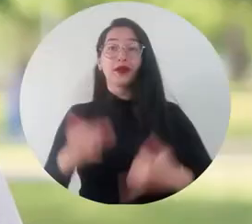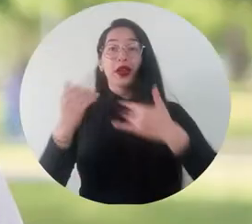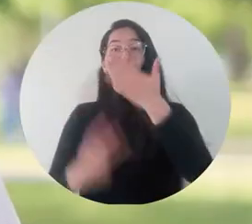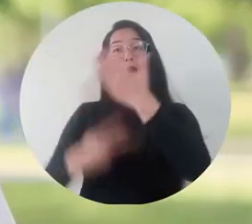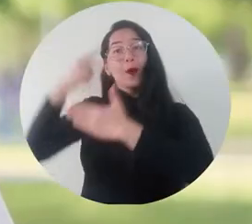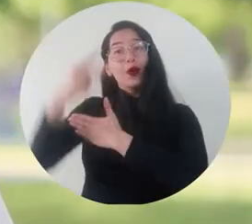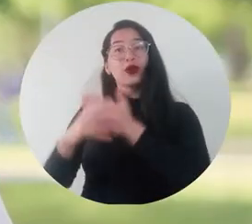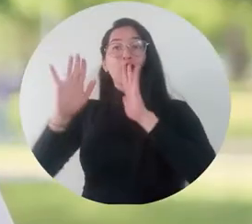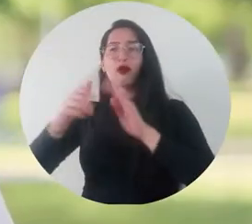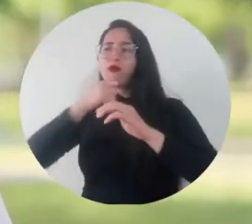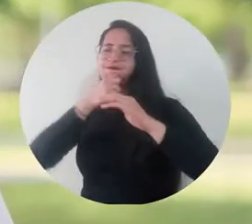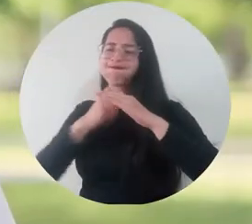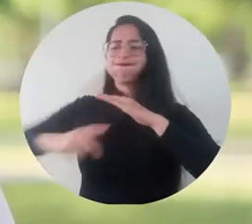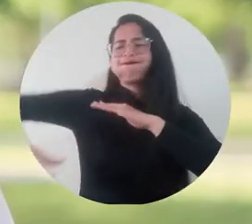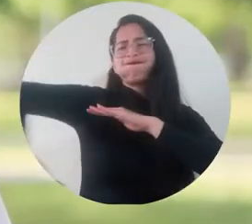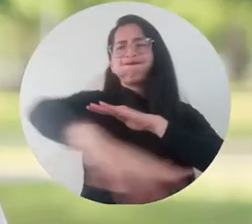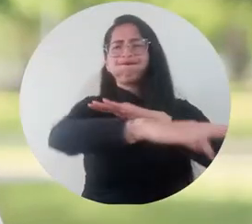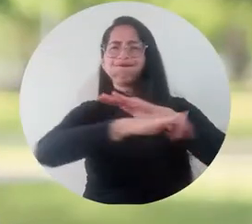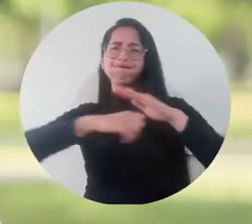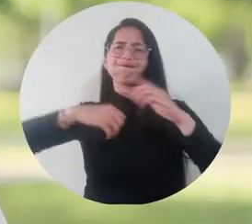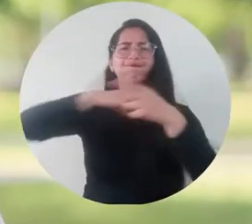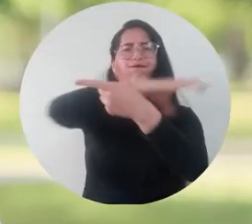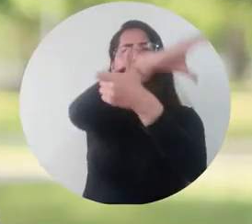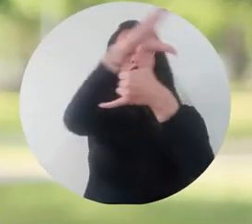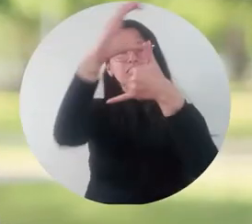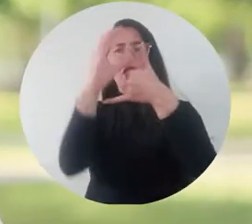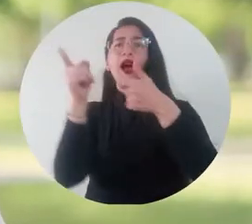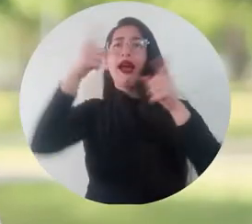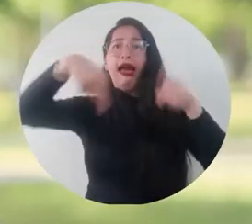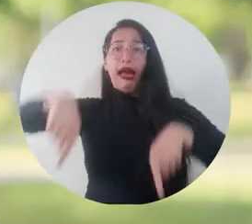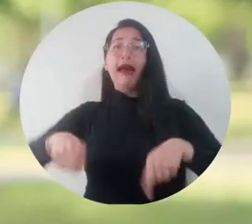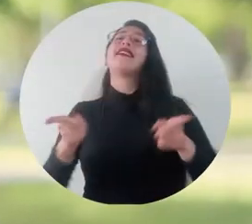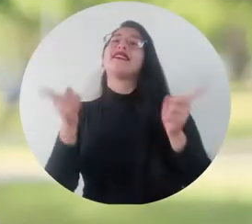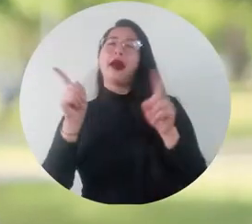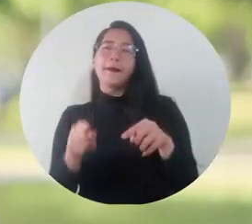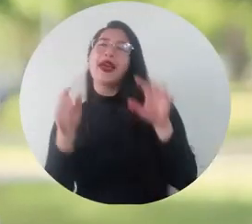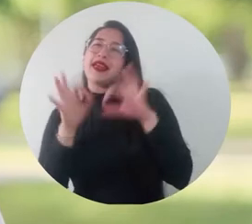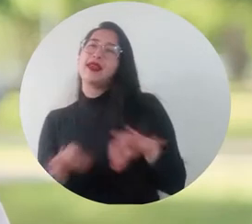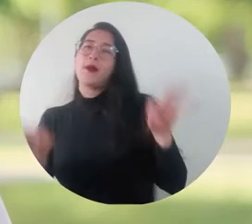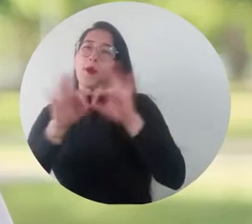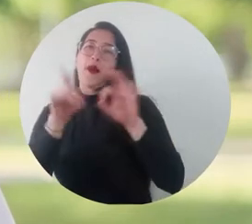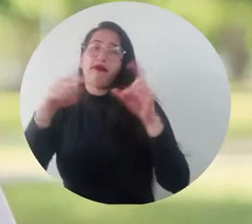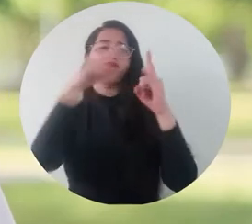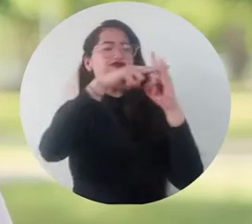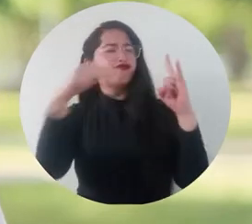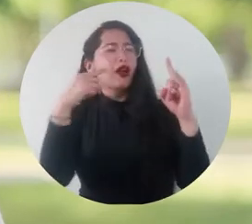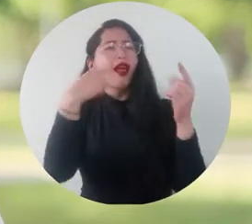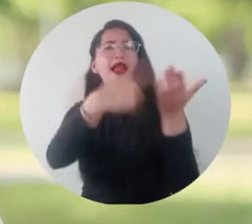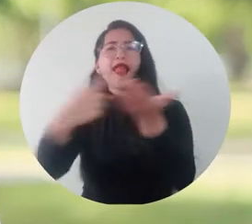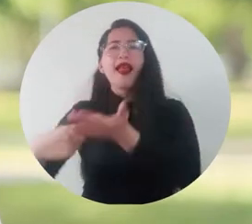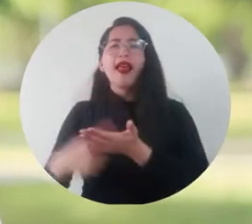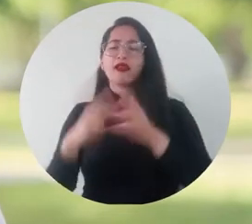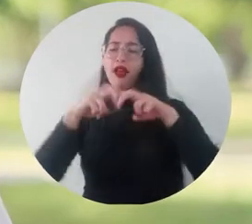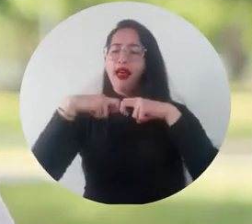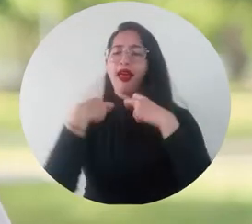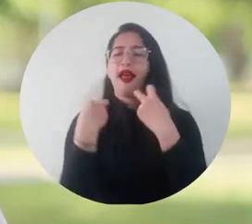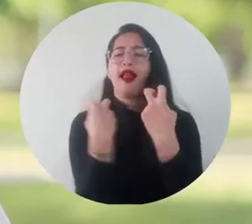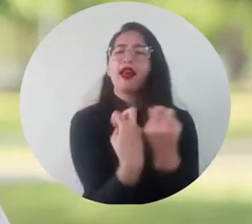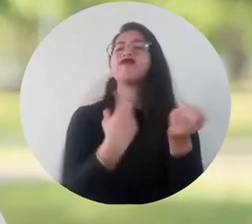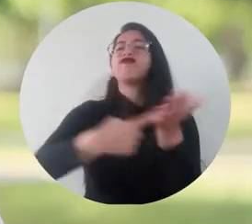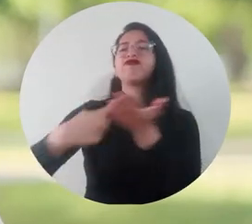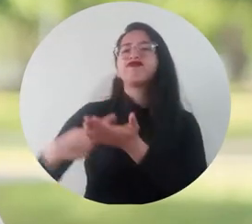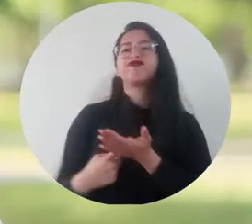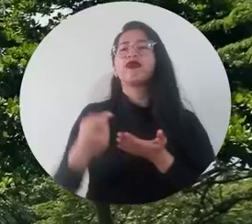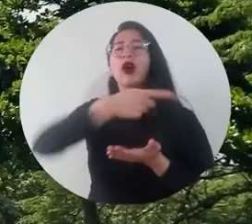A través del proyecto Manejo Integrado Marítimo Costero en Unimagdalena se analizó la importancia de la ciencia para la